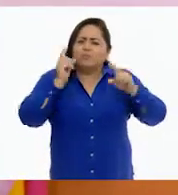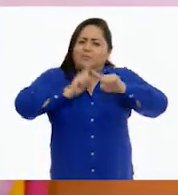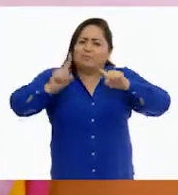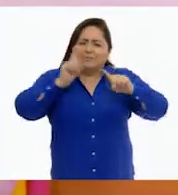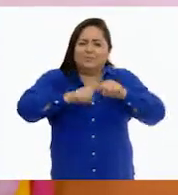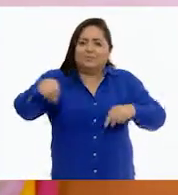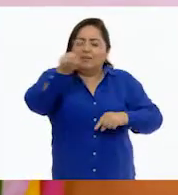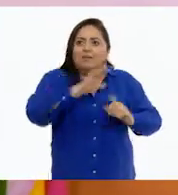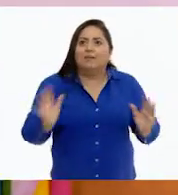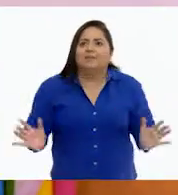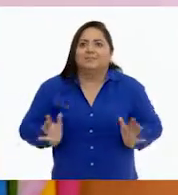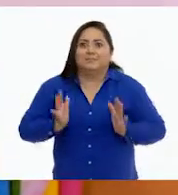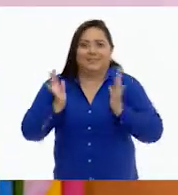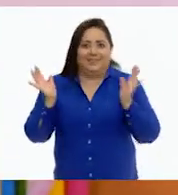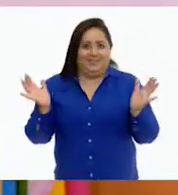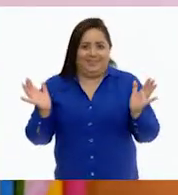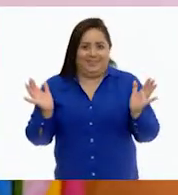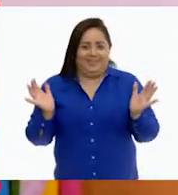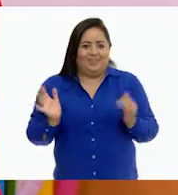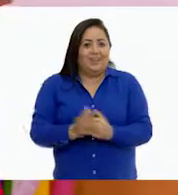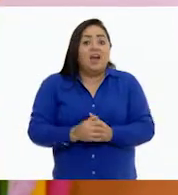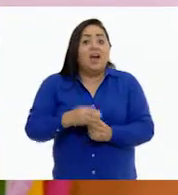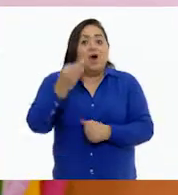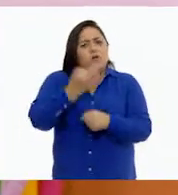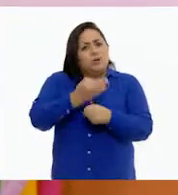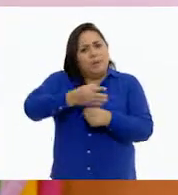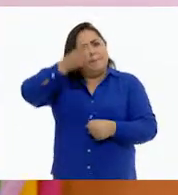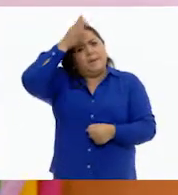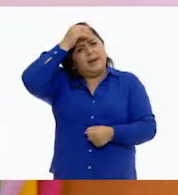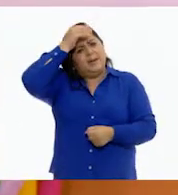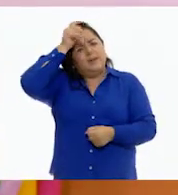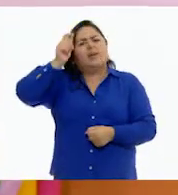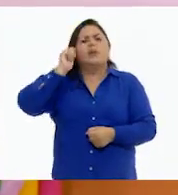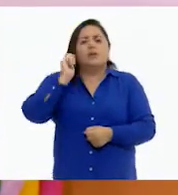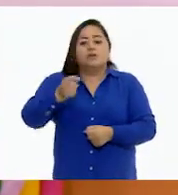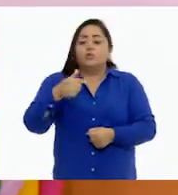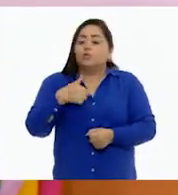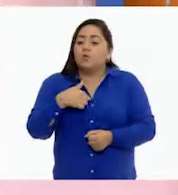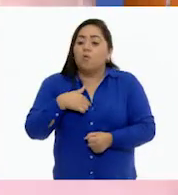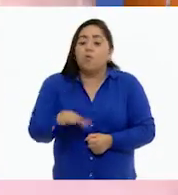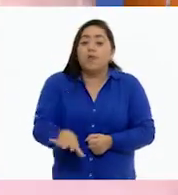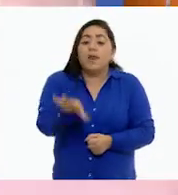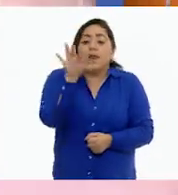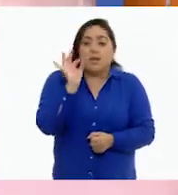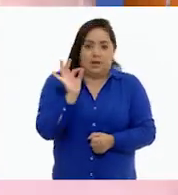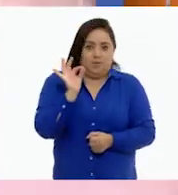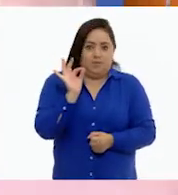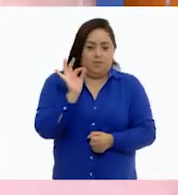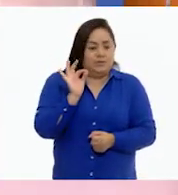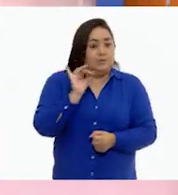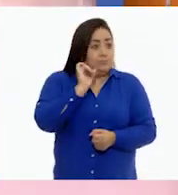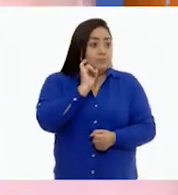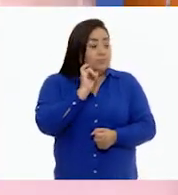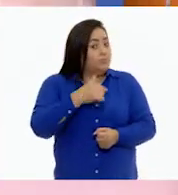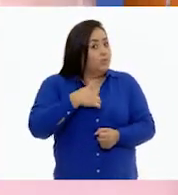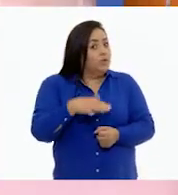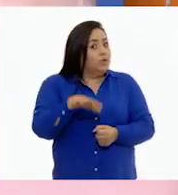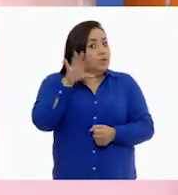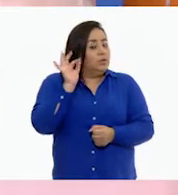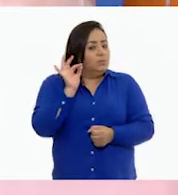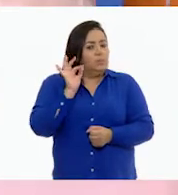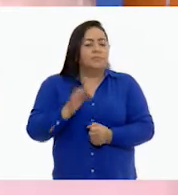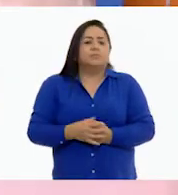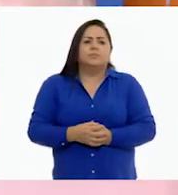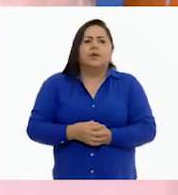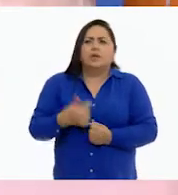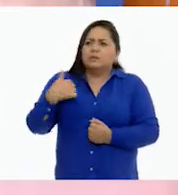que te van a sorprender. ¡Ajá! Vamos a aprender lo que es yo elijo. Yo elijo. Yo elijo. ¿A qué te suena yo